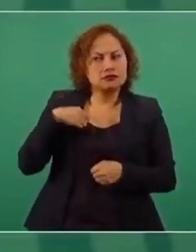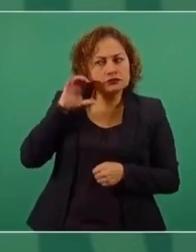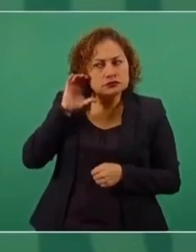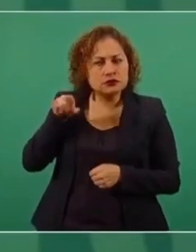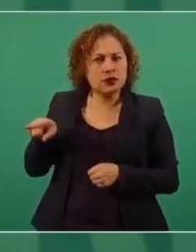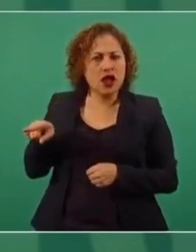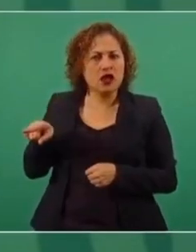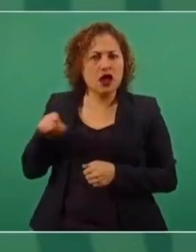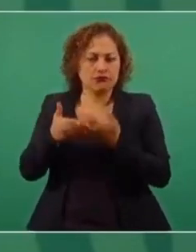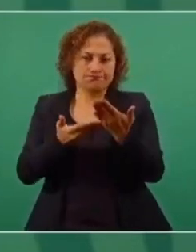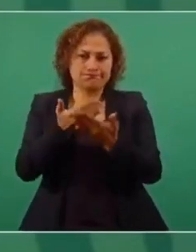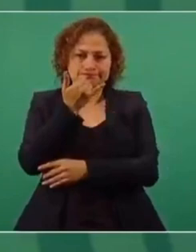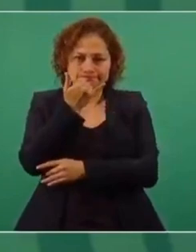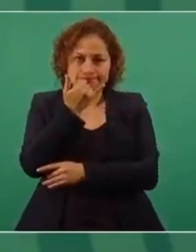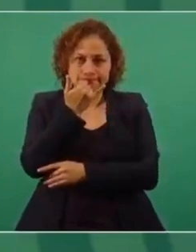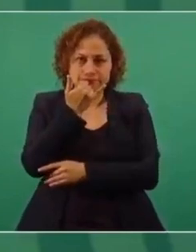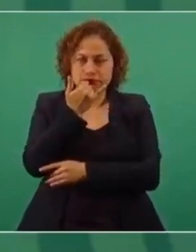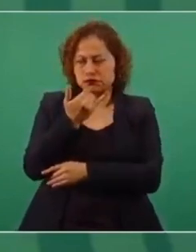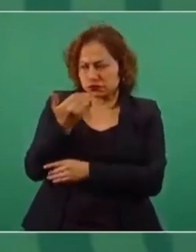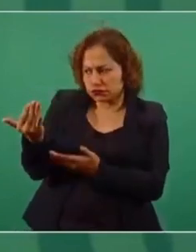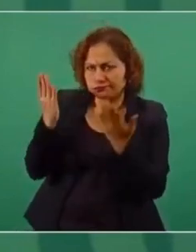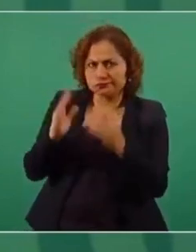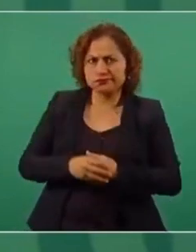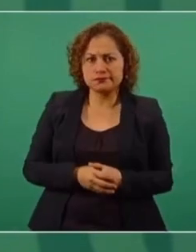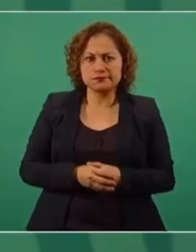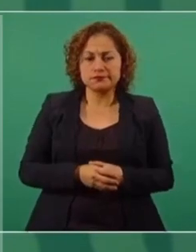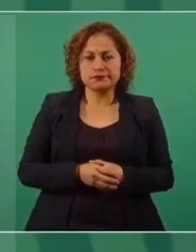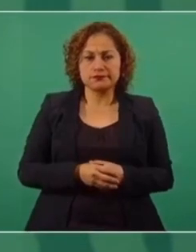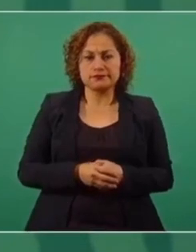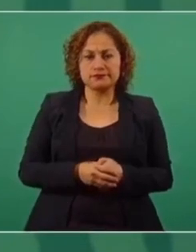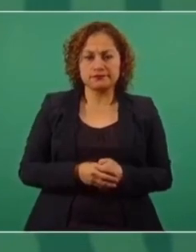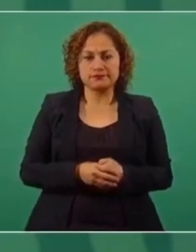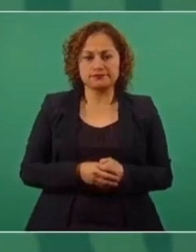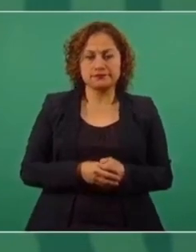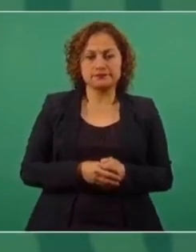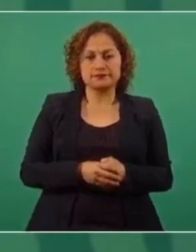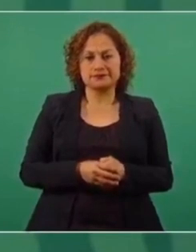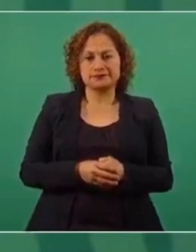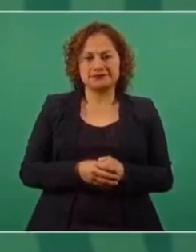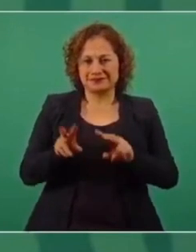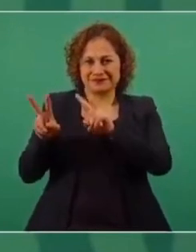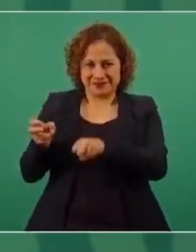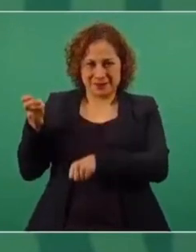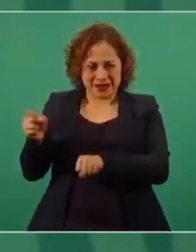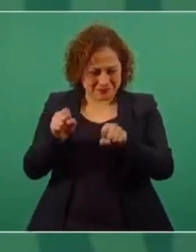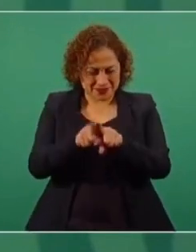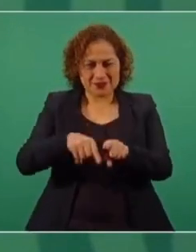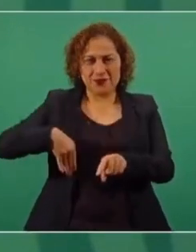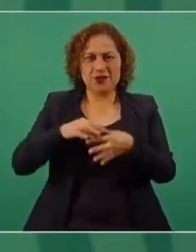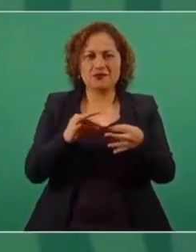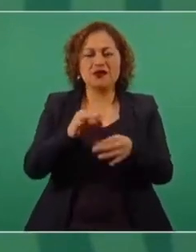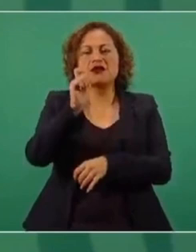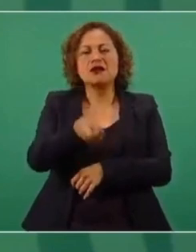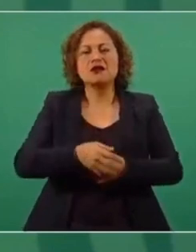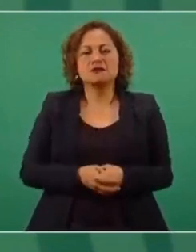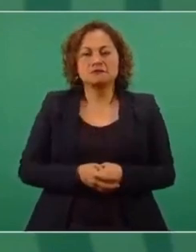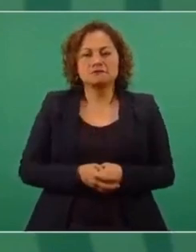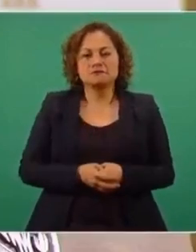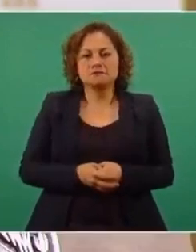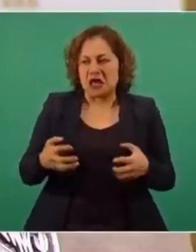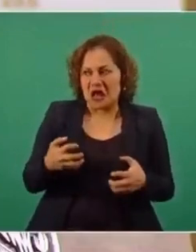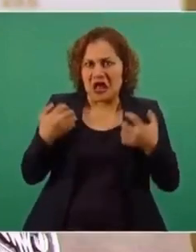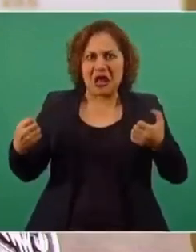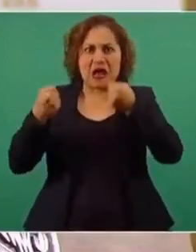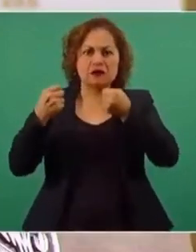enteré, ofreció una disculpa y eso es bueno. Y es lo mismo, hay que tener la cabeza